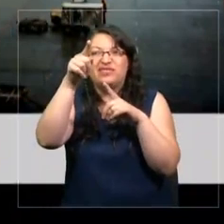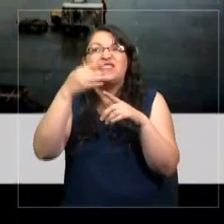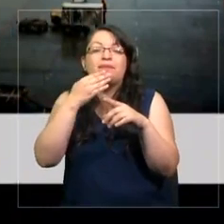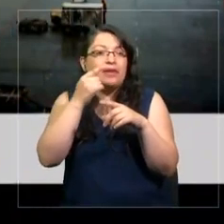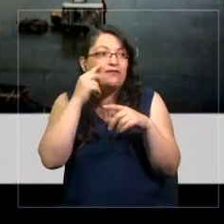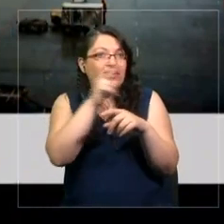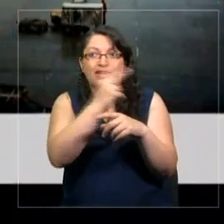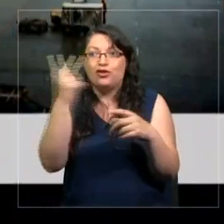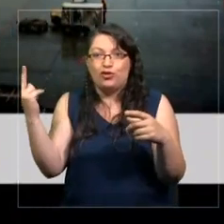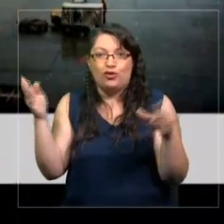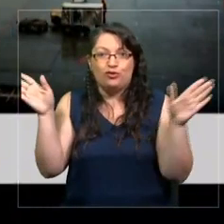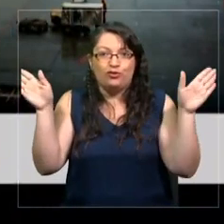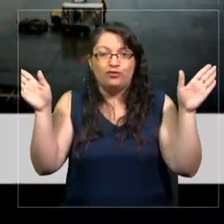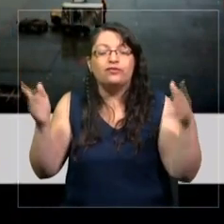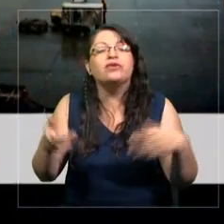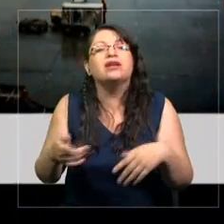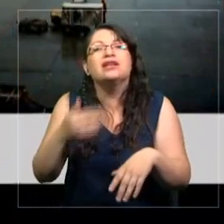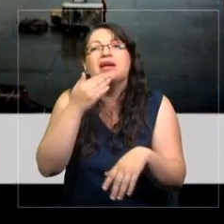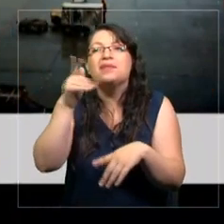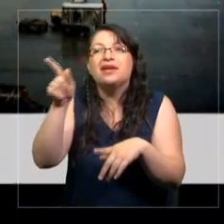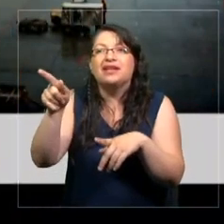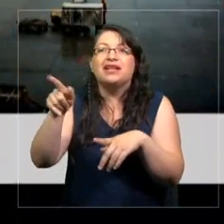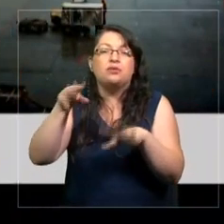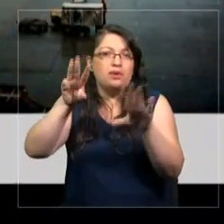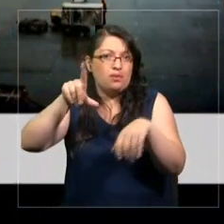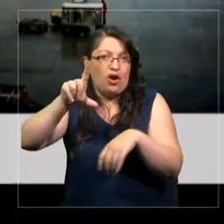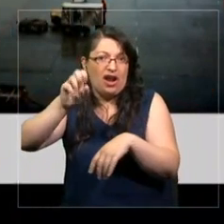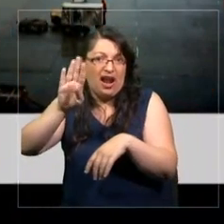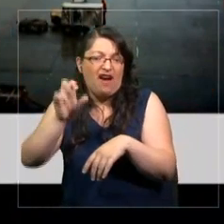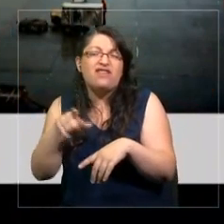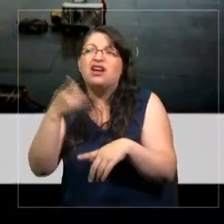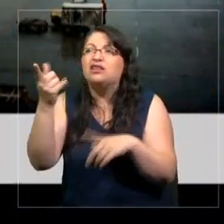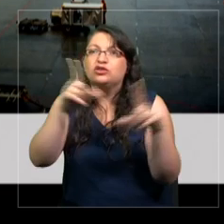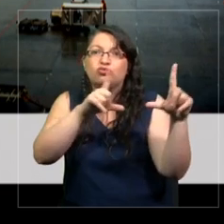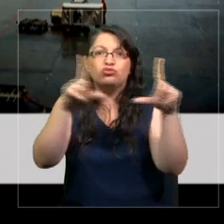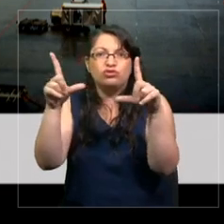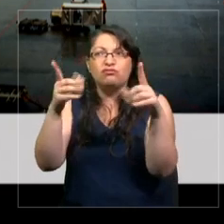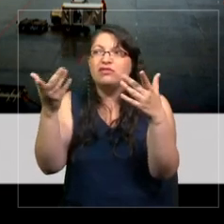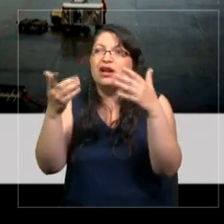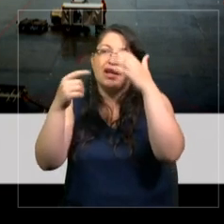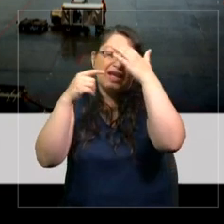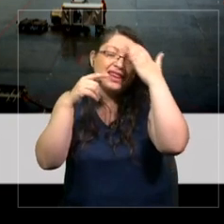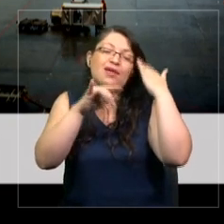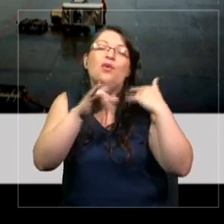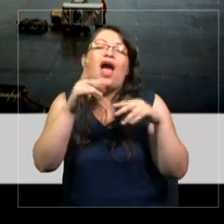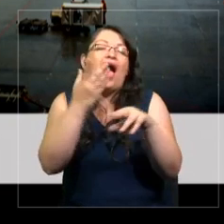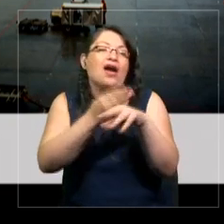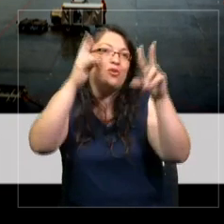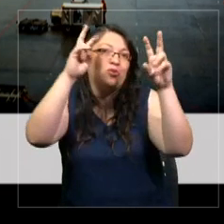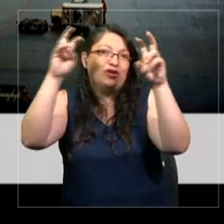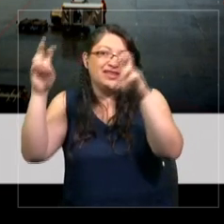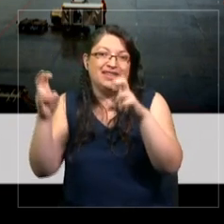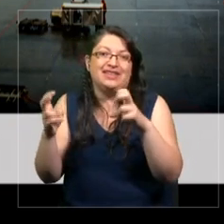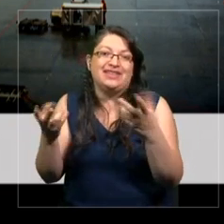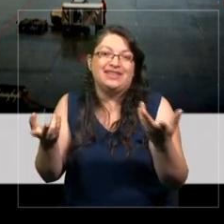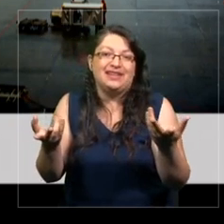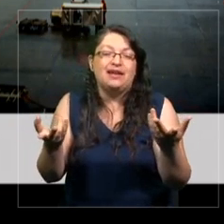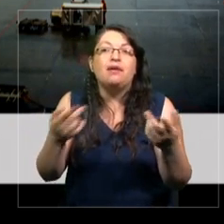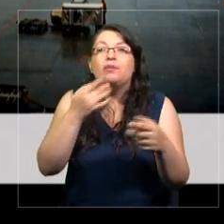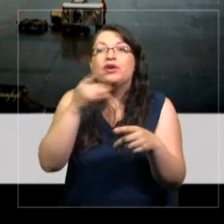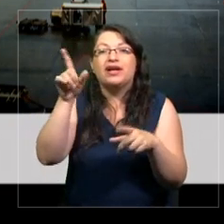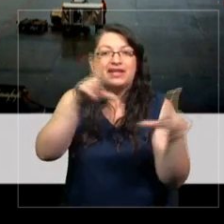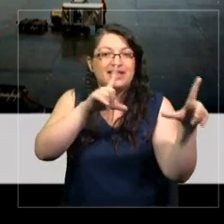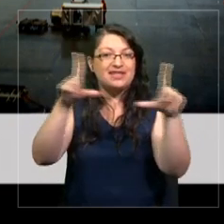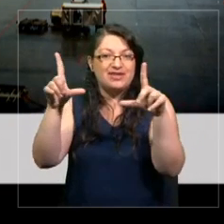imagen de allá, también pertenece a Labra, es una imagen donde esto se tematiza de alguna manera, porque es una